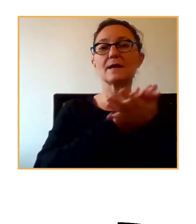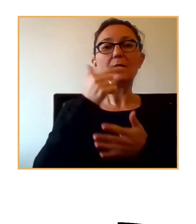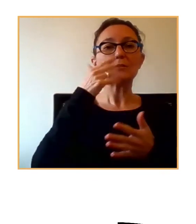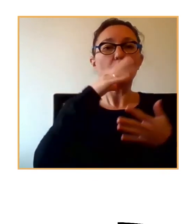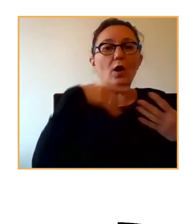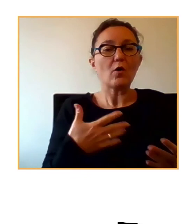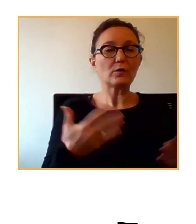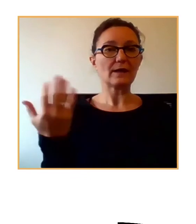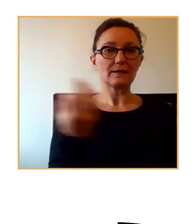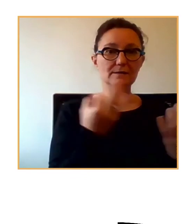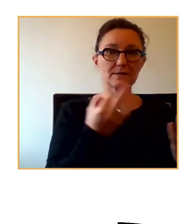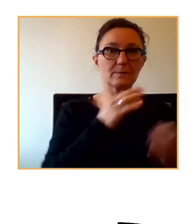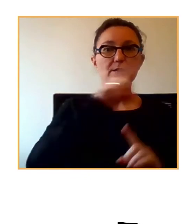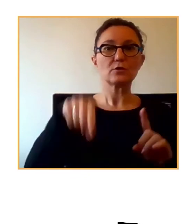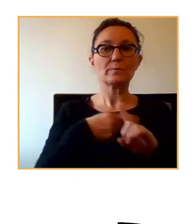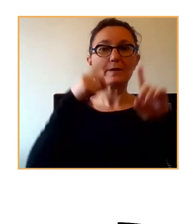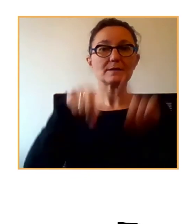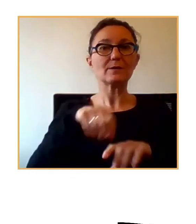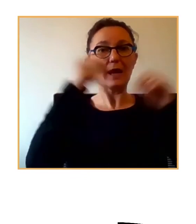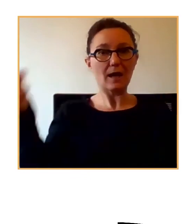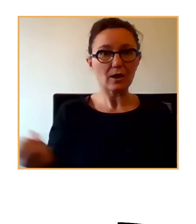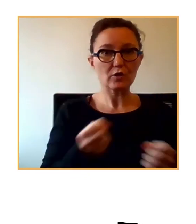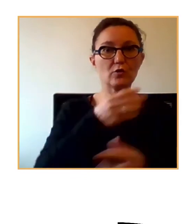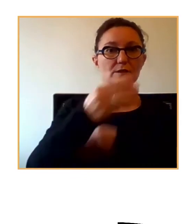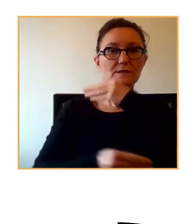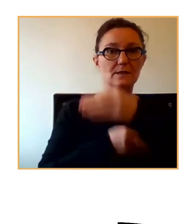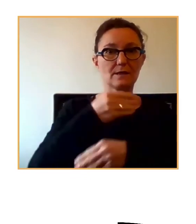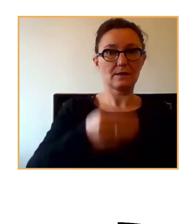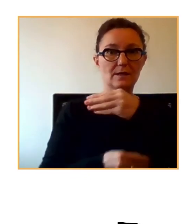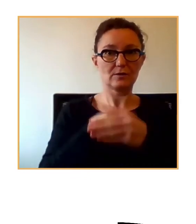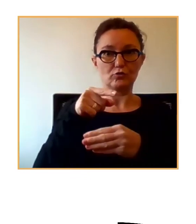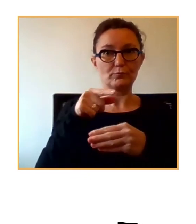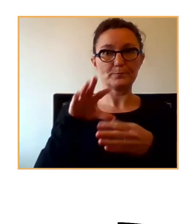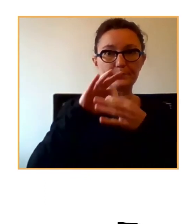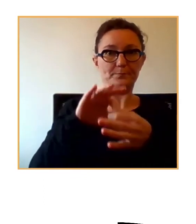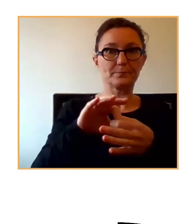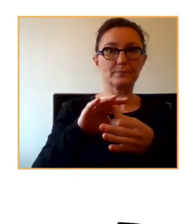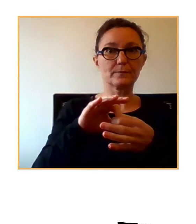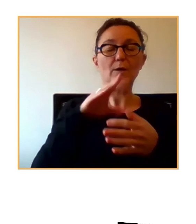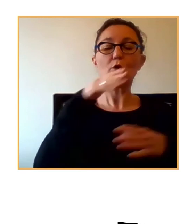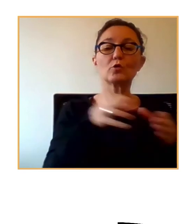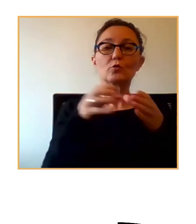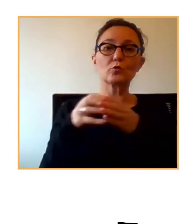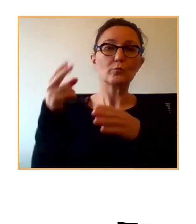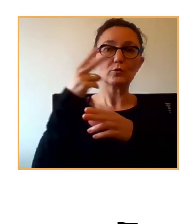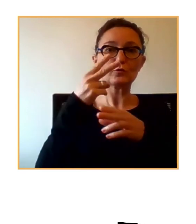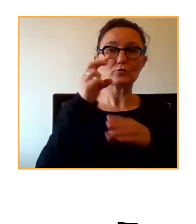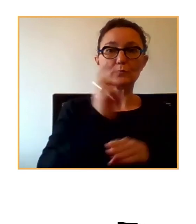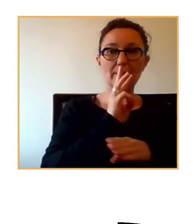acciones que se pueden estar realizando para ello, tanto por distintos grupos parlamentarios como distintas leyes.